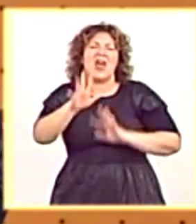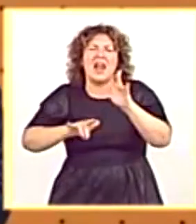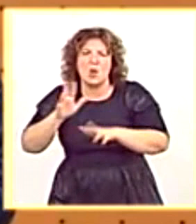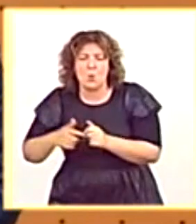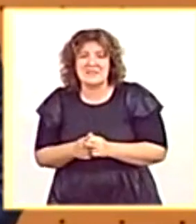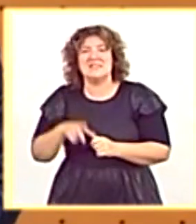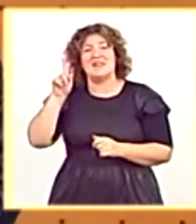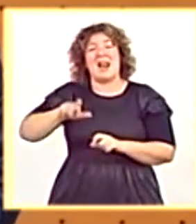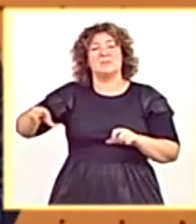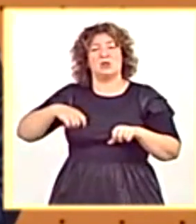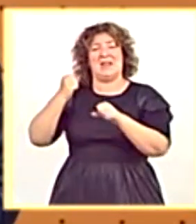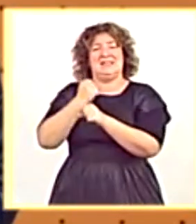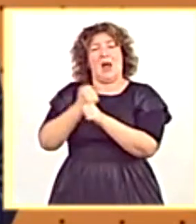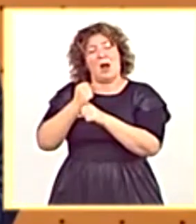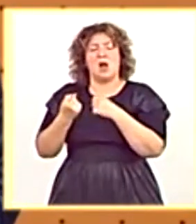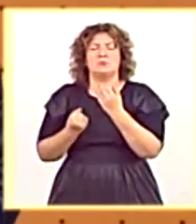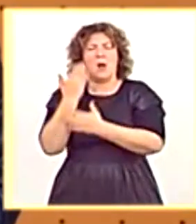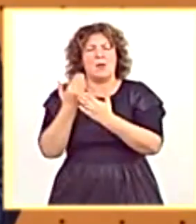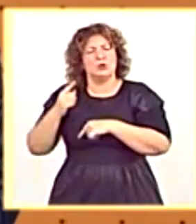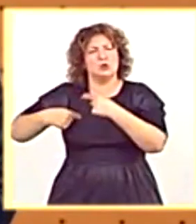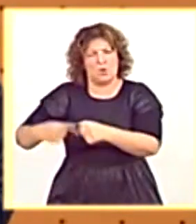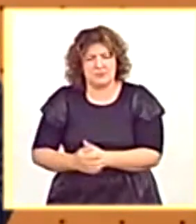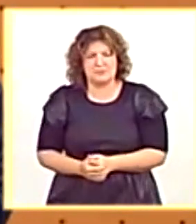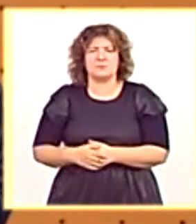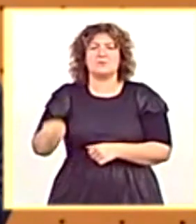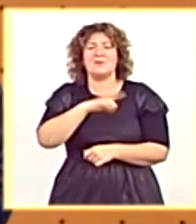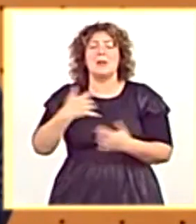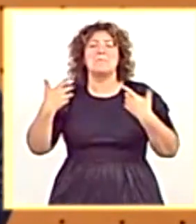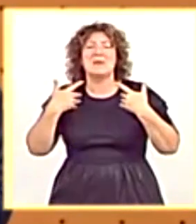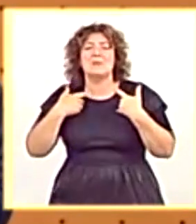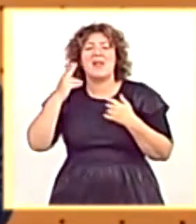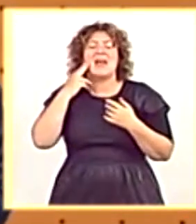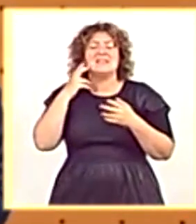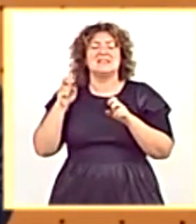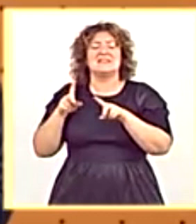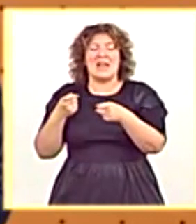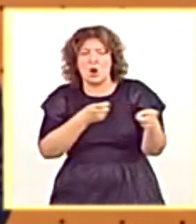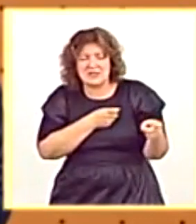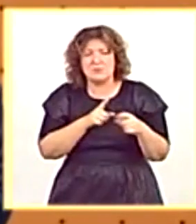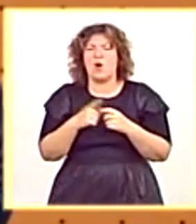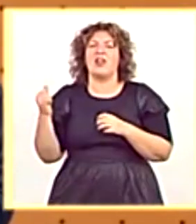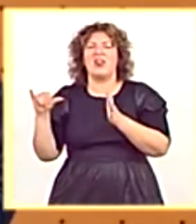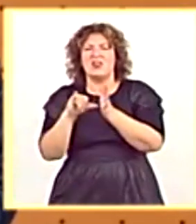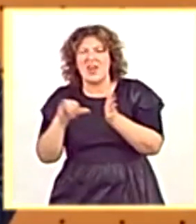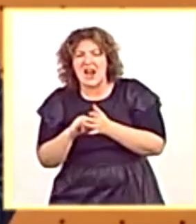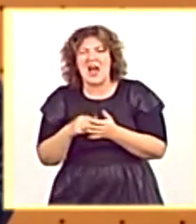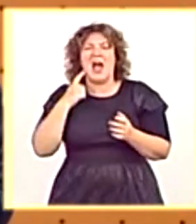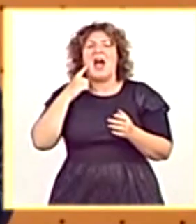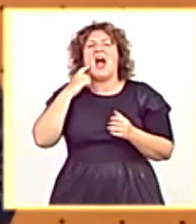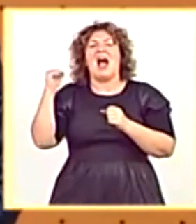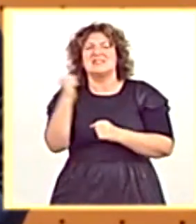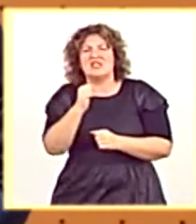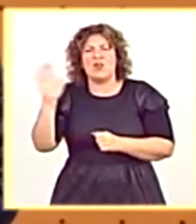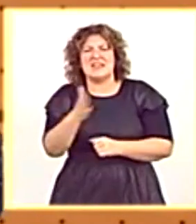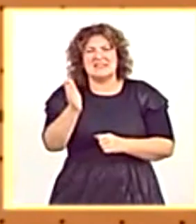Y de su constante vejación a las víctimas del terrorismo, acercando a asesinos en serie, asesinos de hombres, de mujeres y de